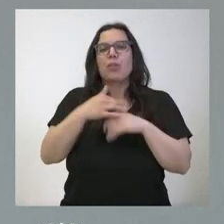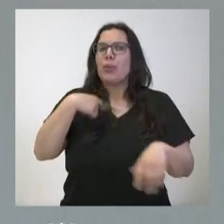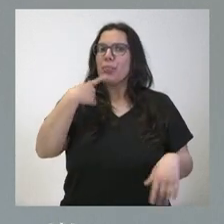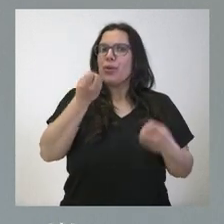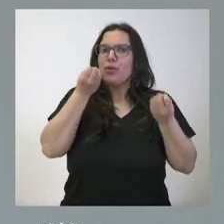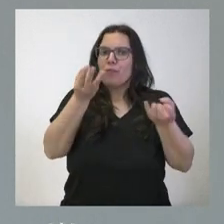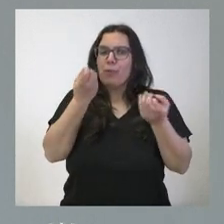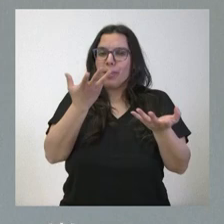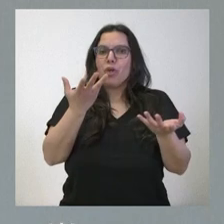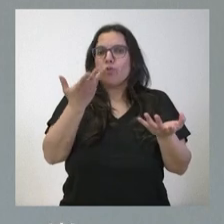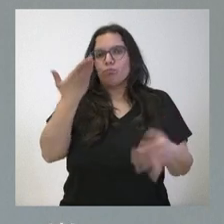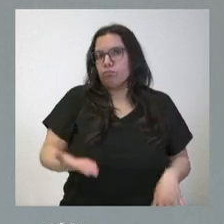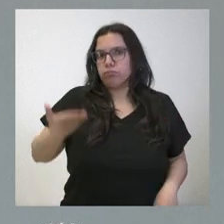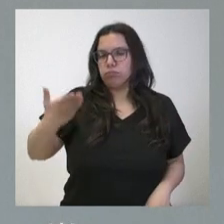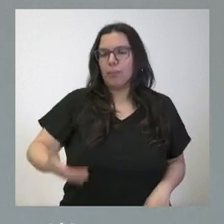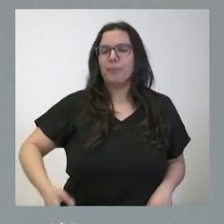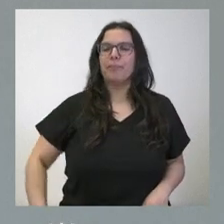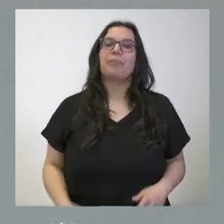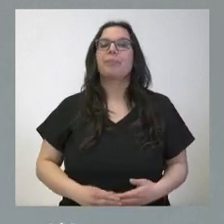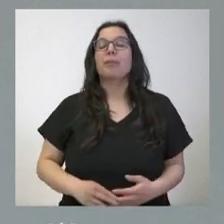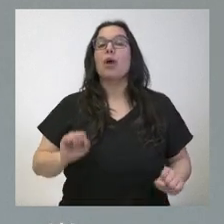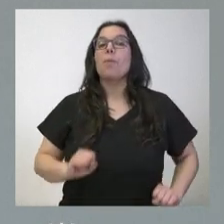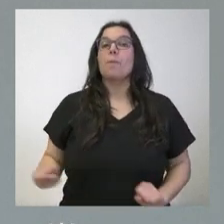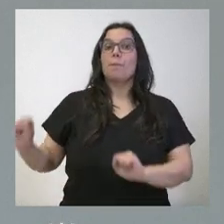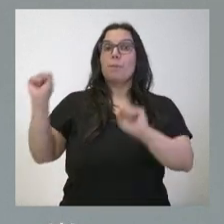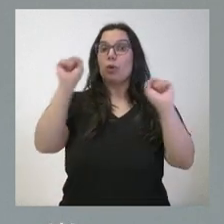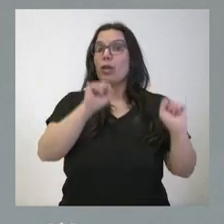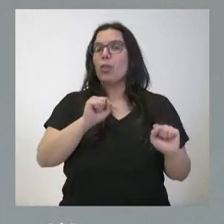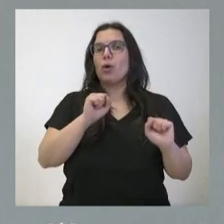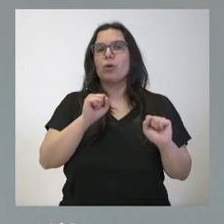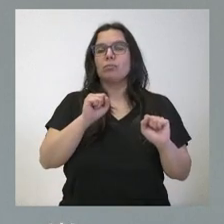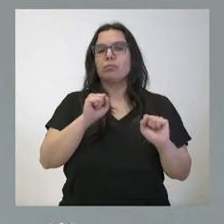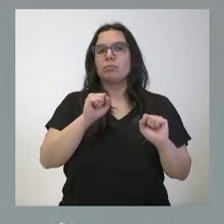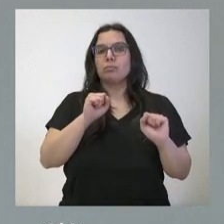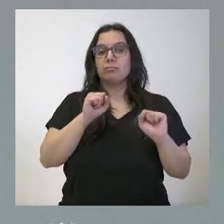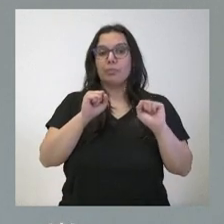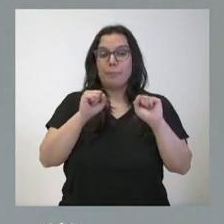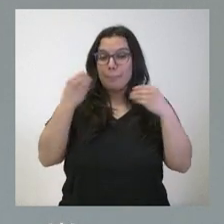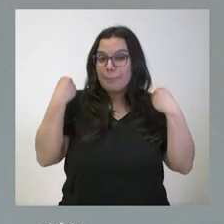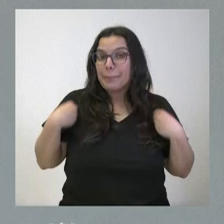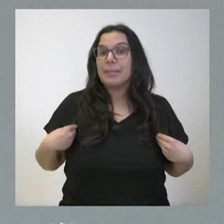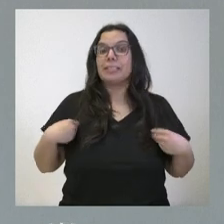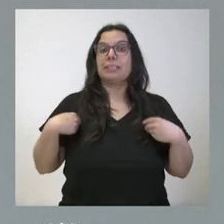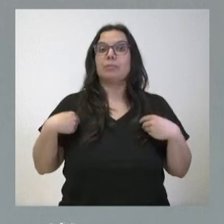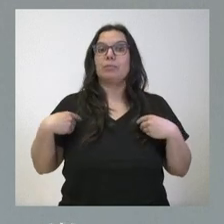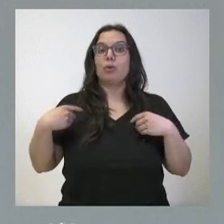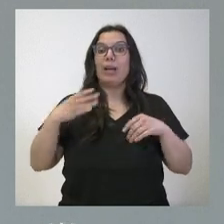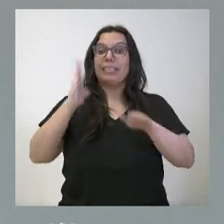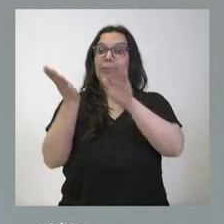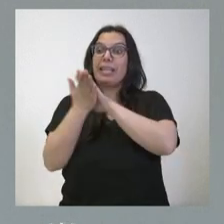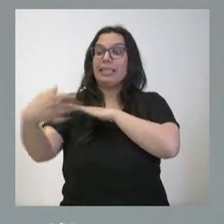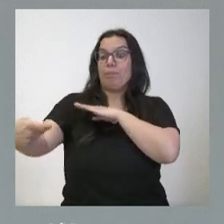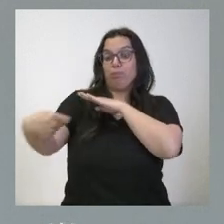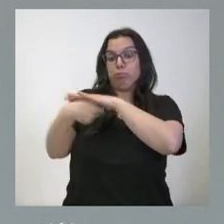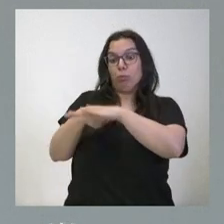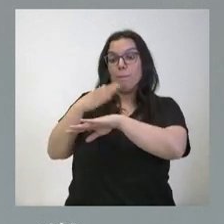información es esencial que la protección se produce desde el momento mismo de la incoación del expediente es decir